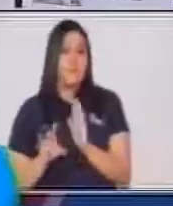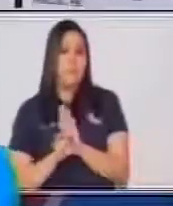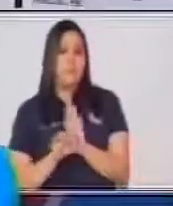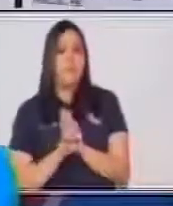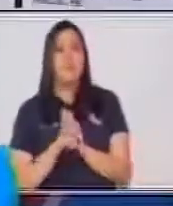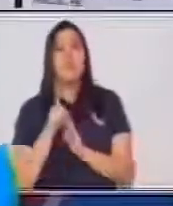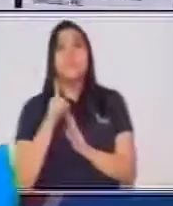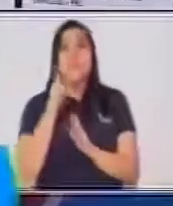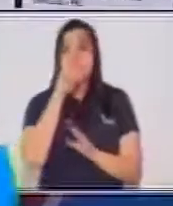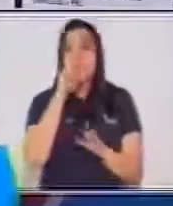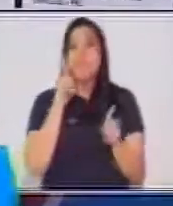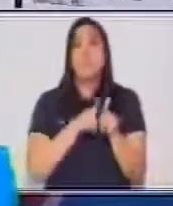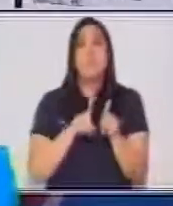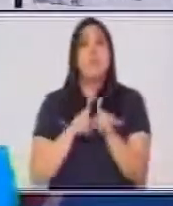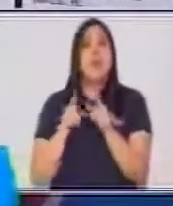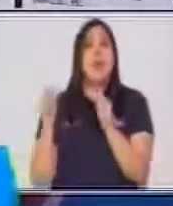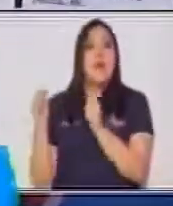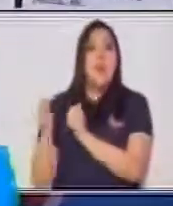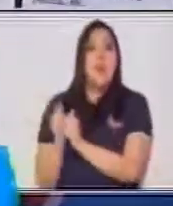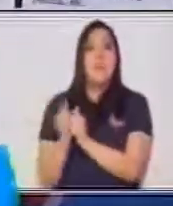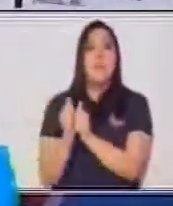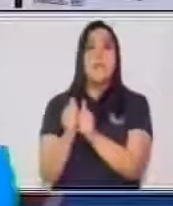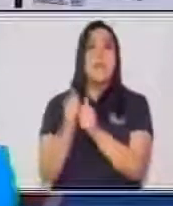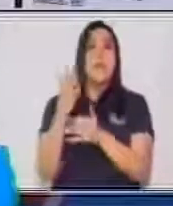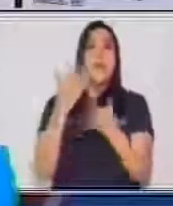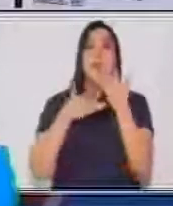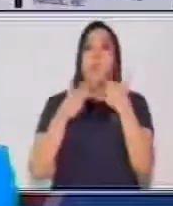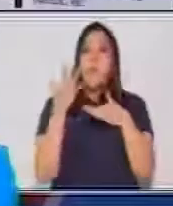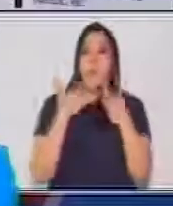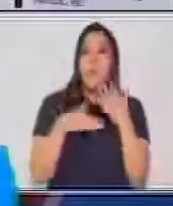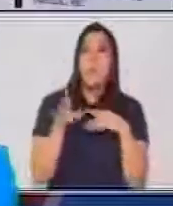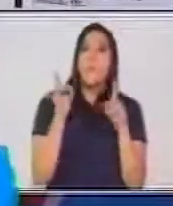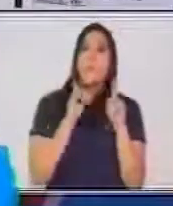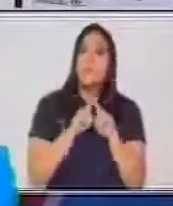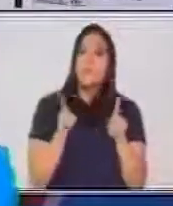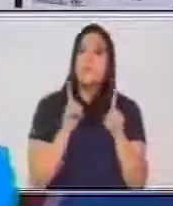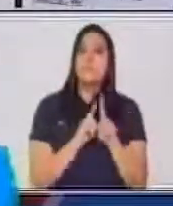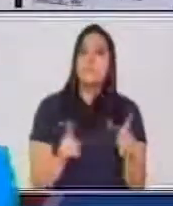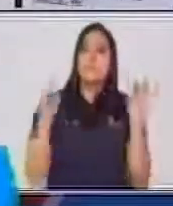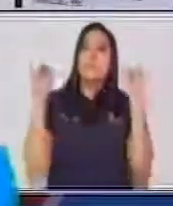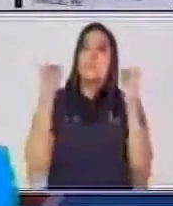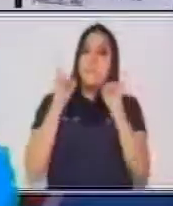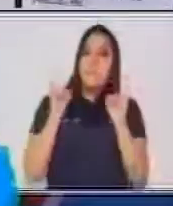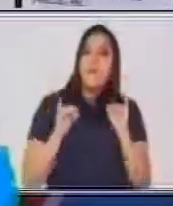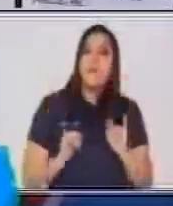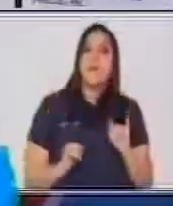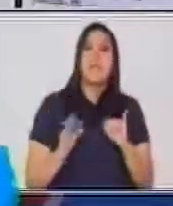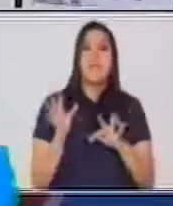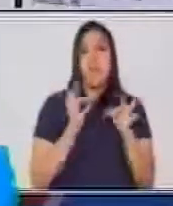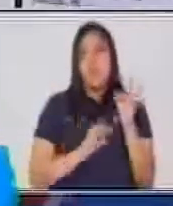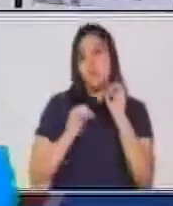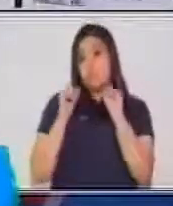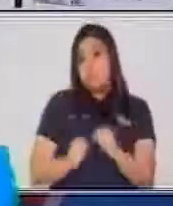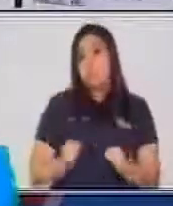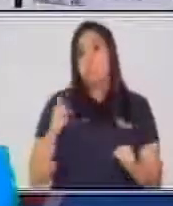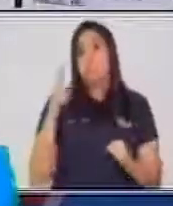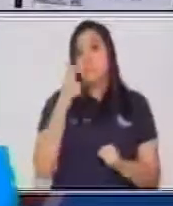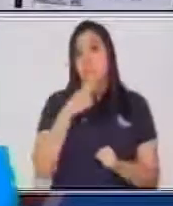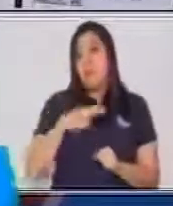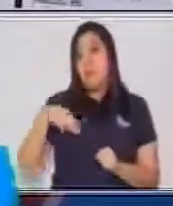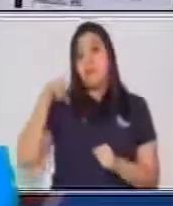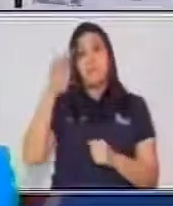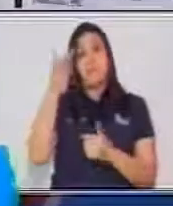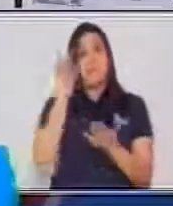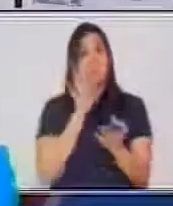debes de acompañarlo siempre de colores, de imágenes, aunque sean recortes los que tengas a la mano,